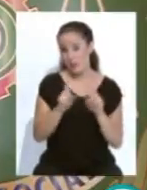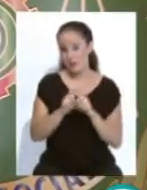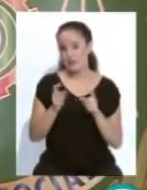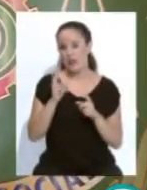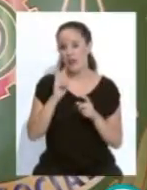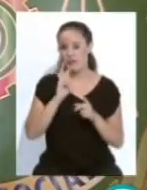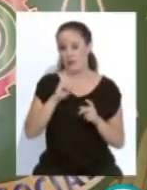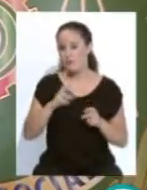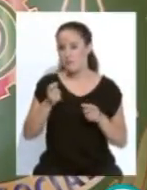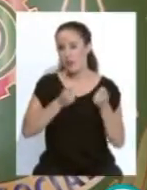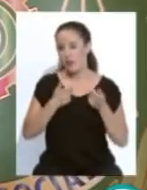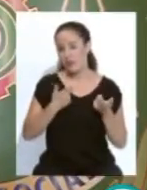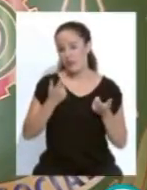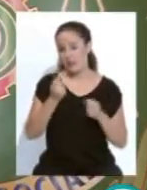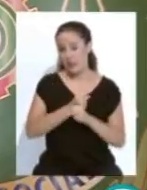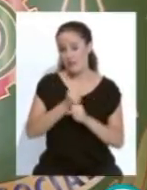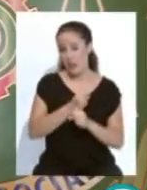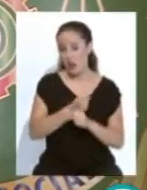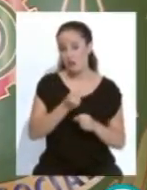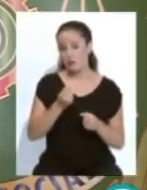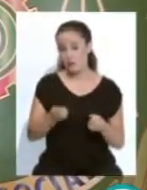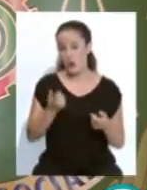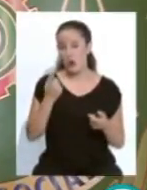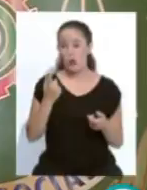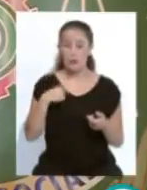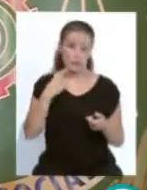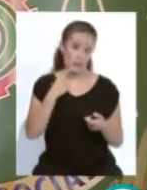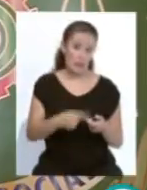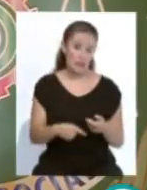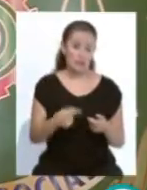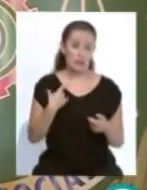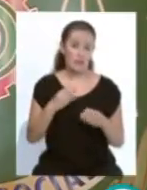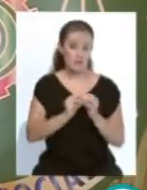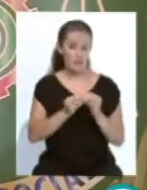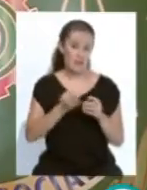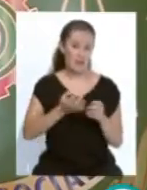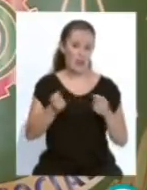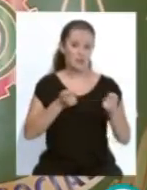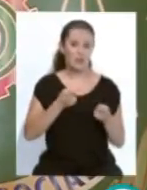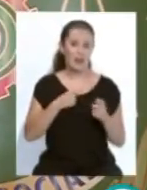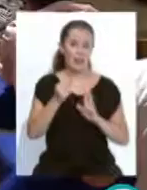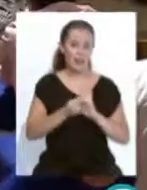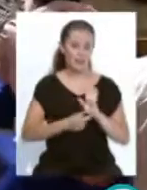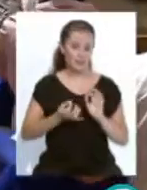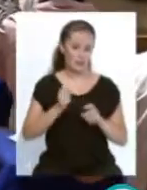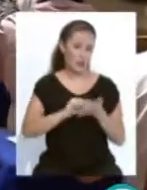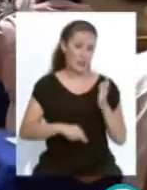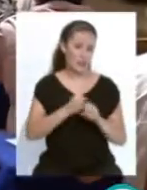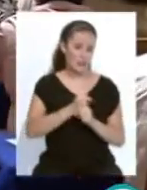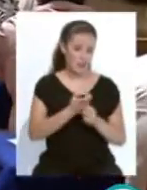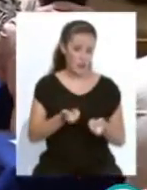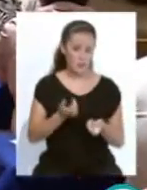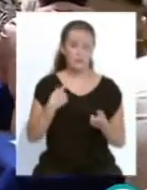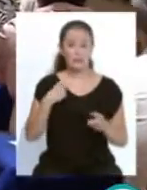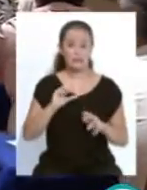trabajo es la más conocedora de esta materia, porque como bien se ha dicho, ella es la que de alguna forma tiene que controlar esos contratos de trabajo. Desde que entró en